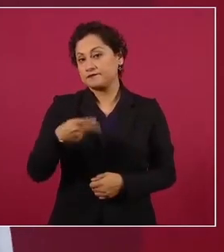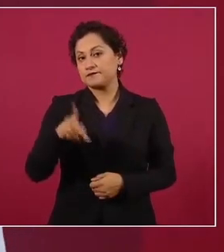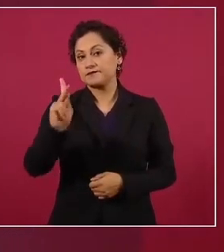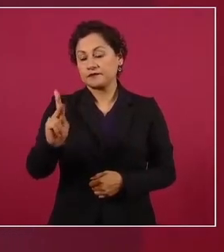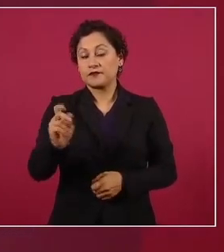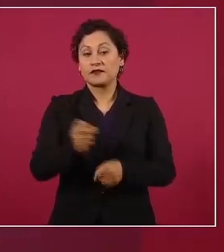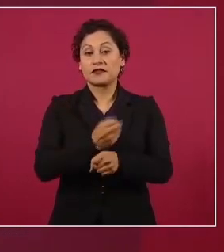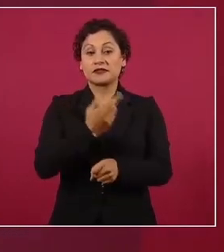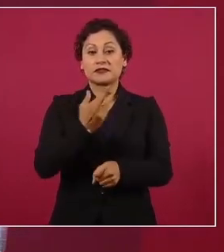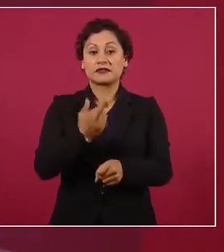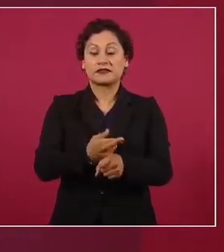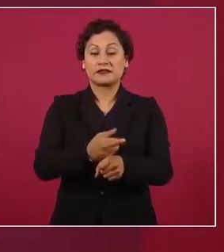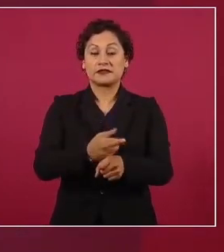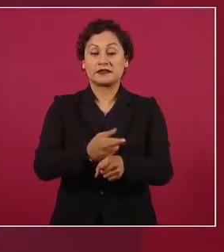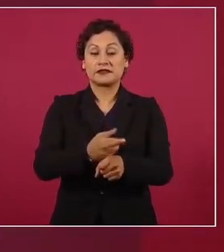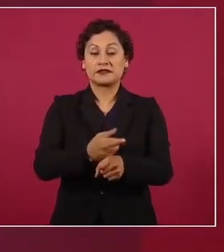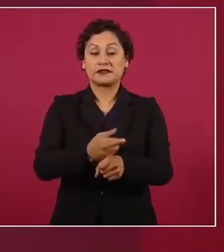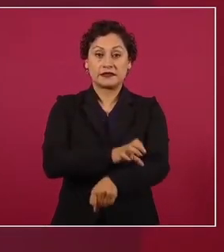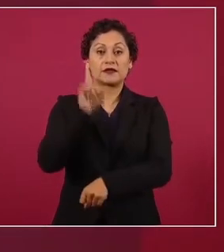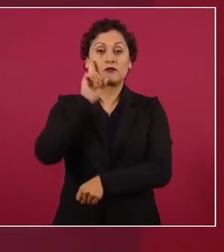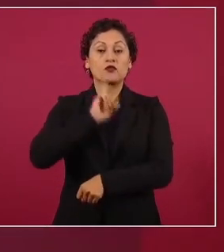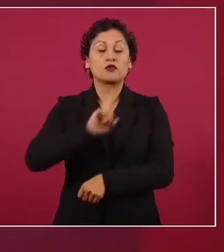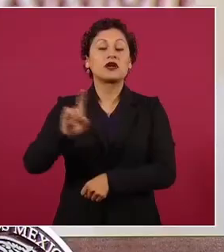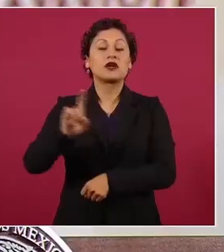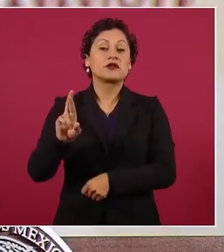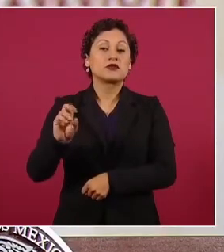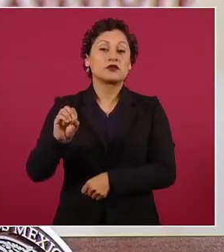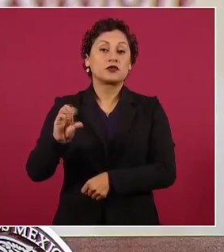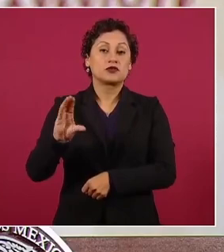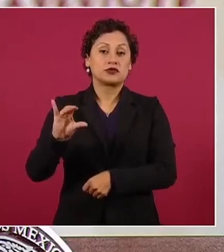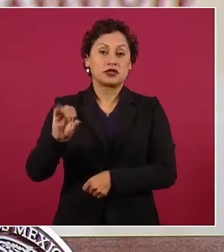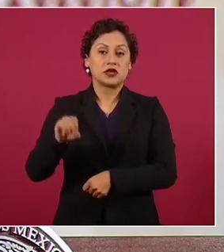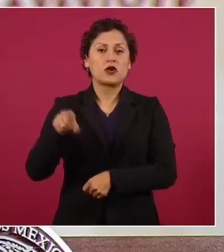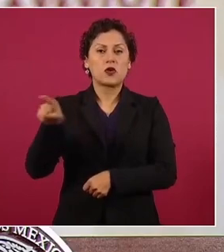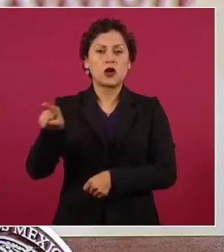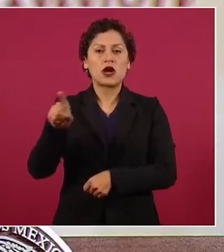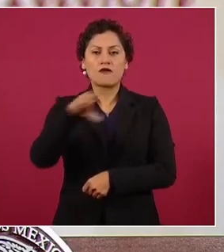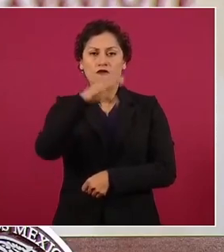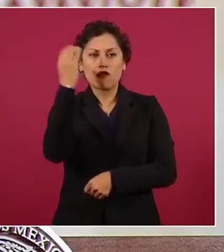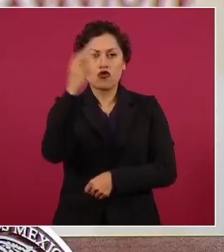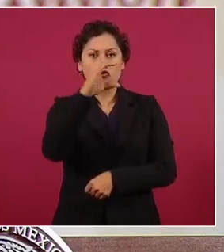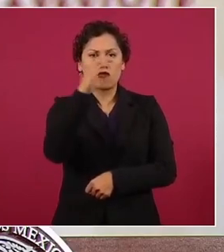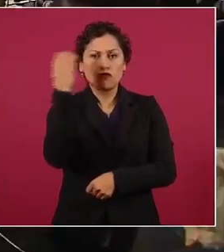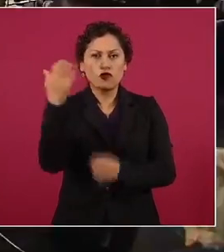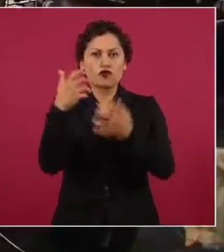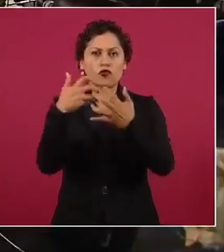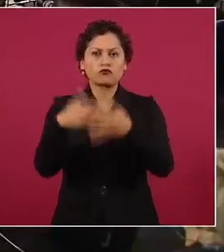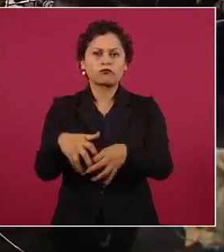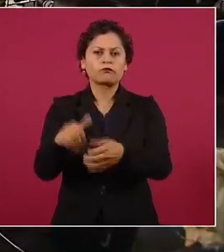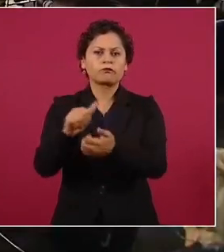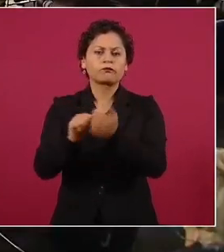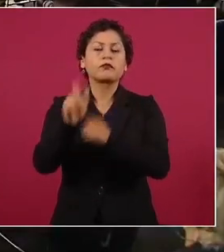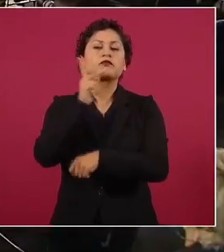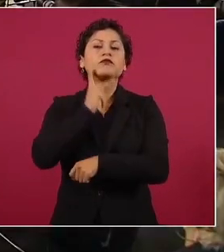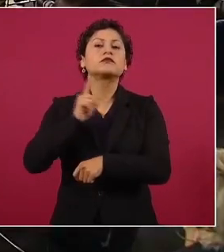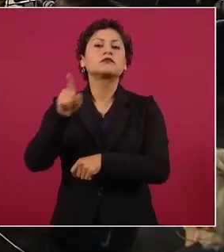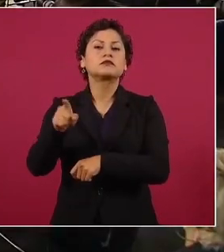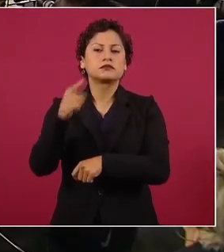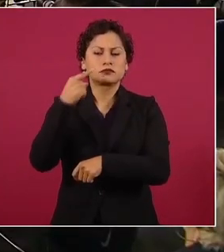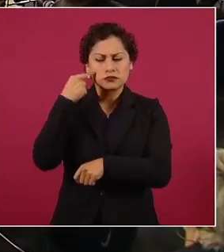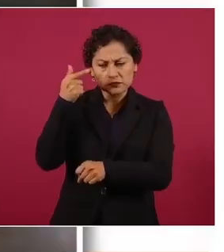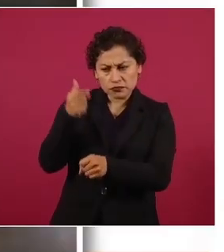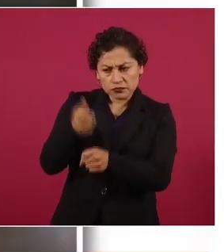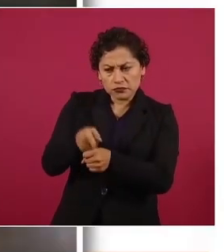Rosión Ale publicó fotos de la refinería justo en el lugar de la supuesta inundación,